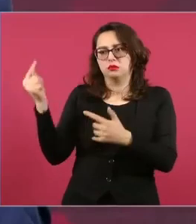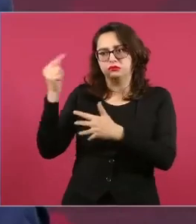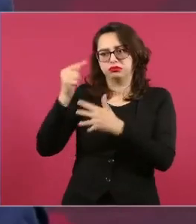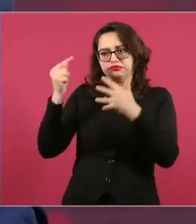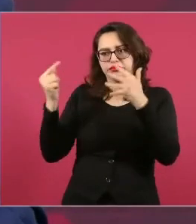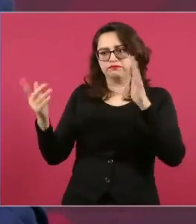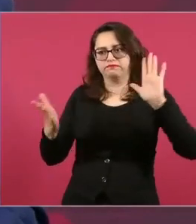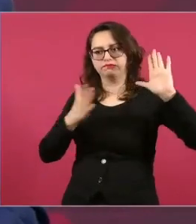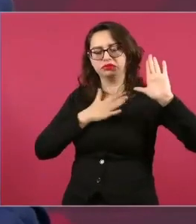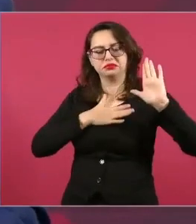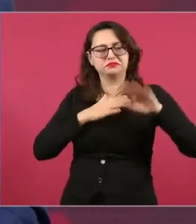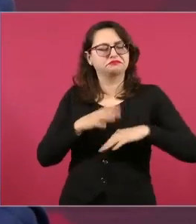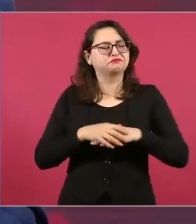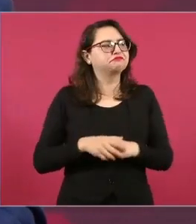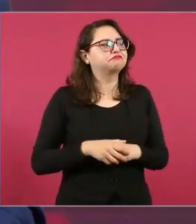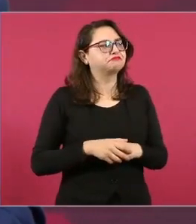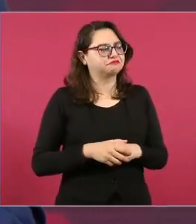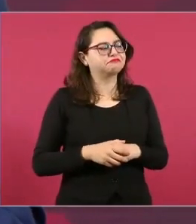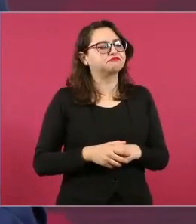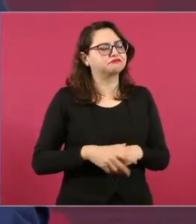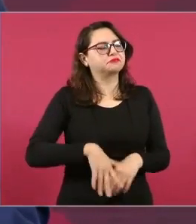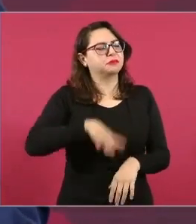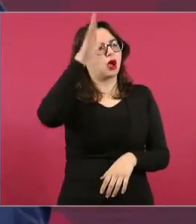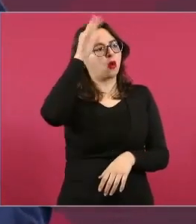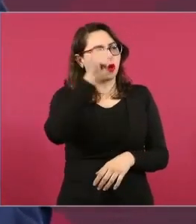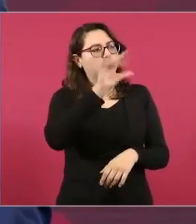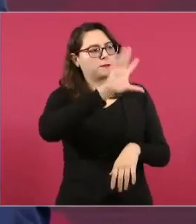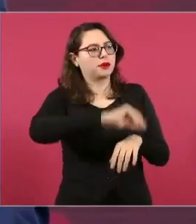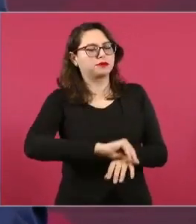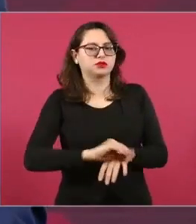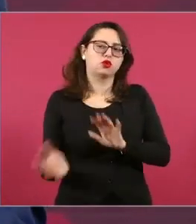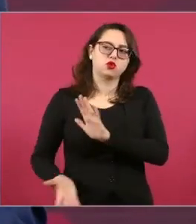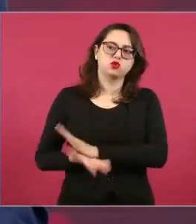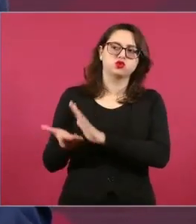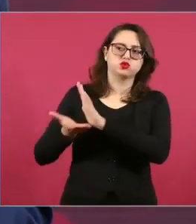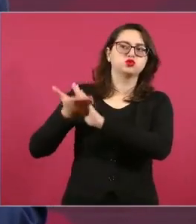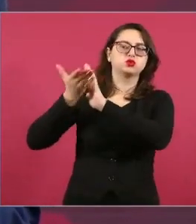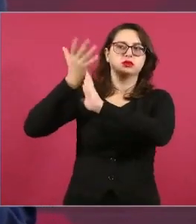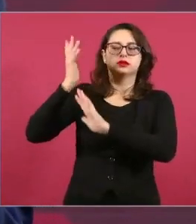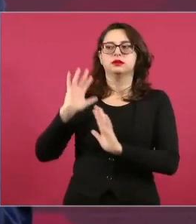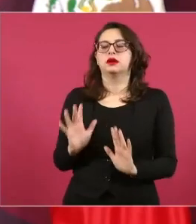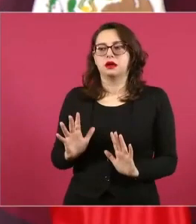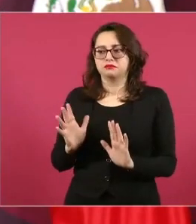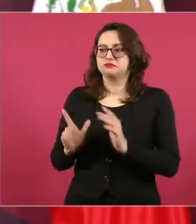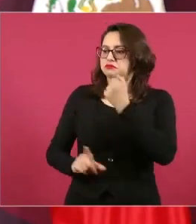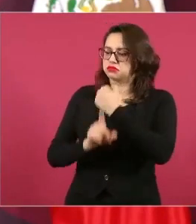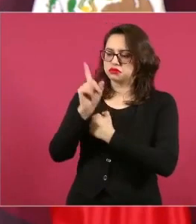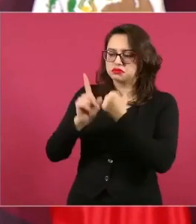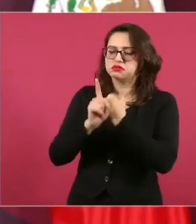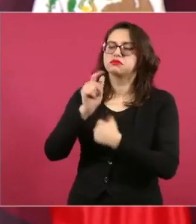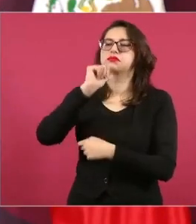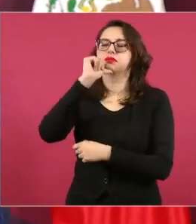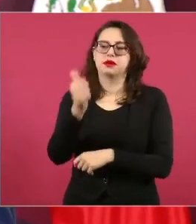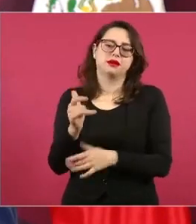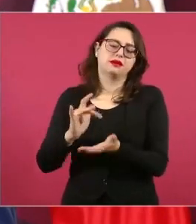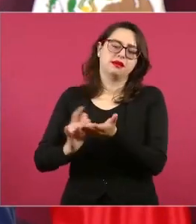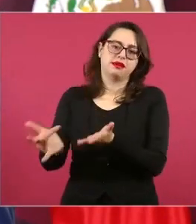problema. También que ellos